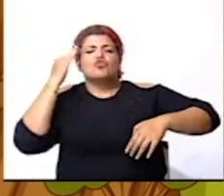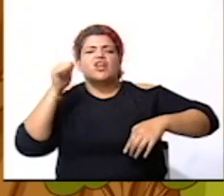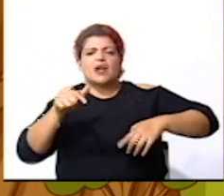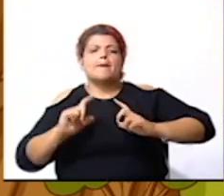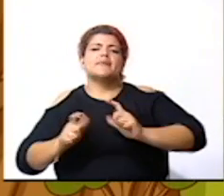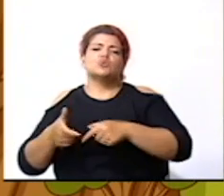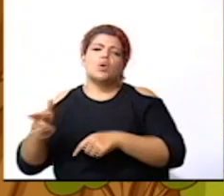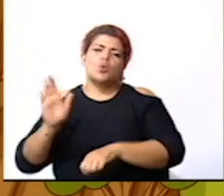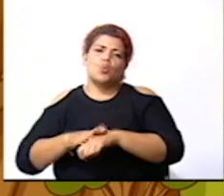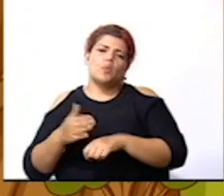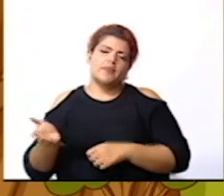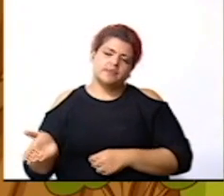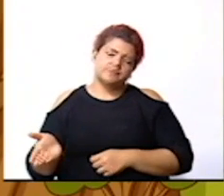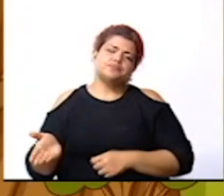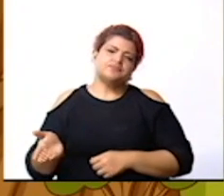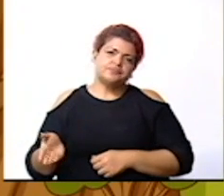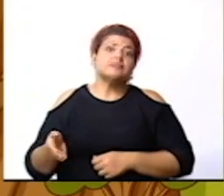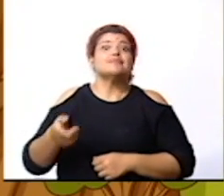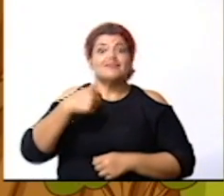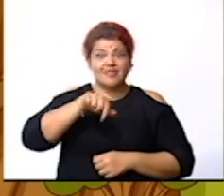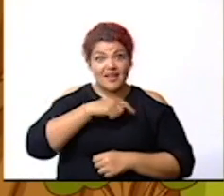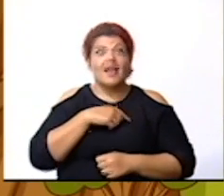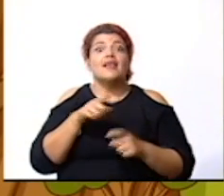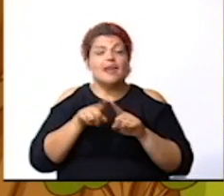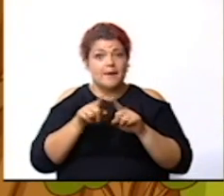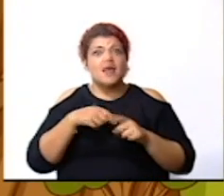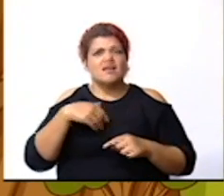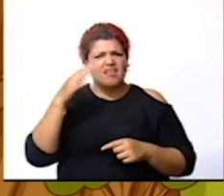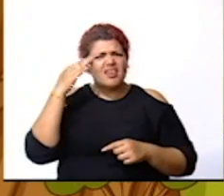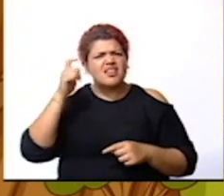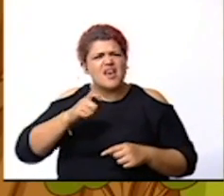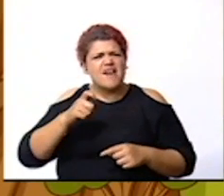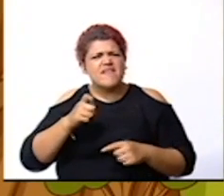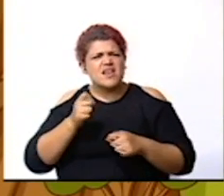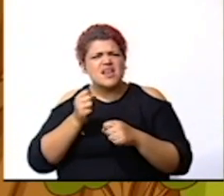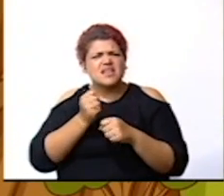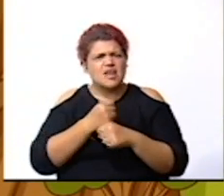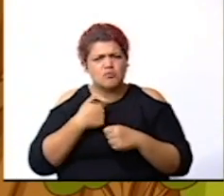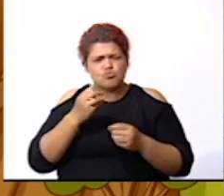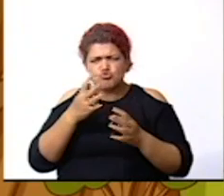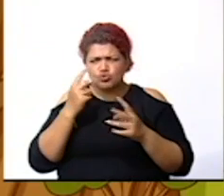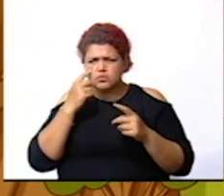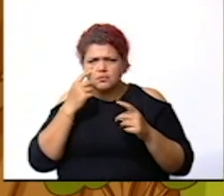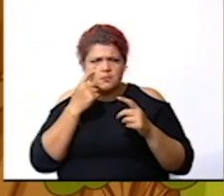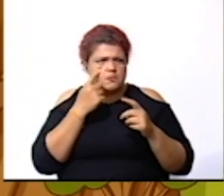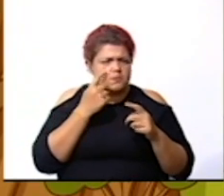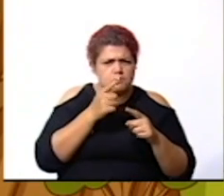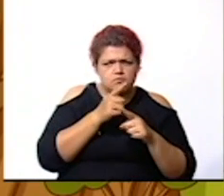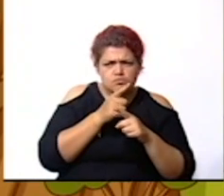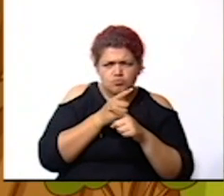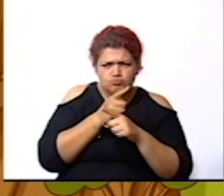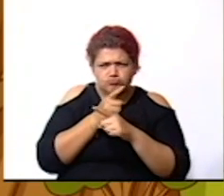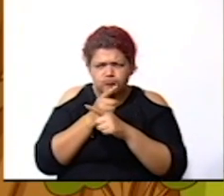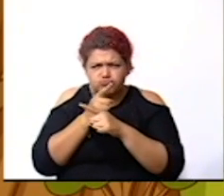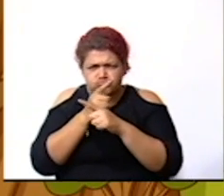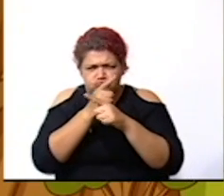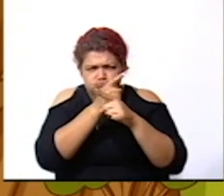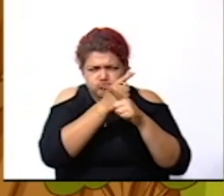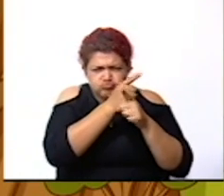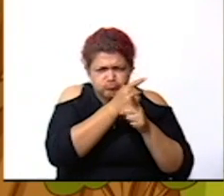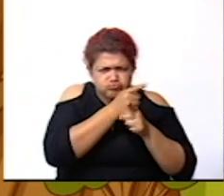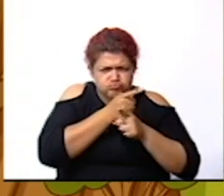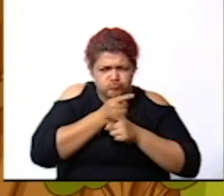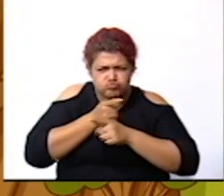eso ahora también debemos de ser muy muy vigilantes tenemos que observar y